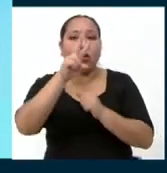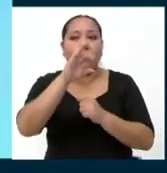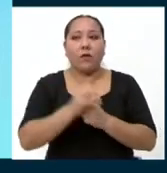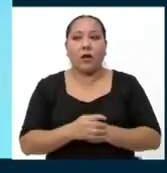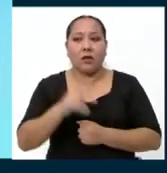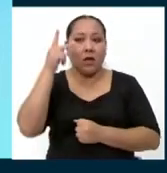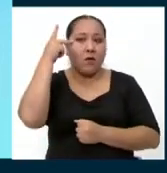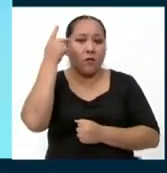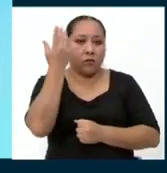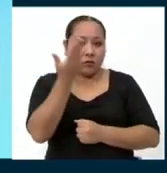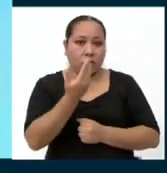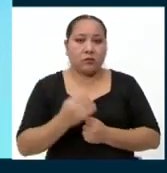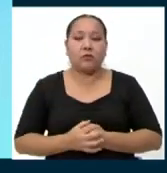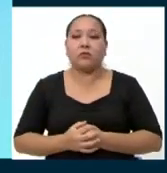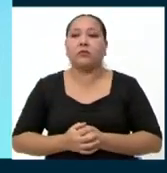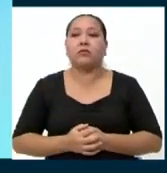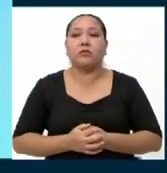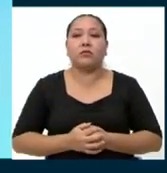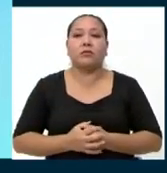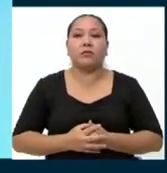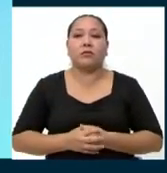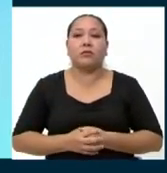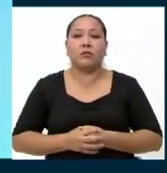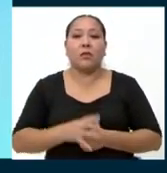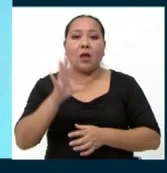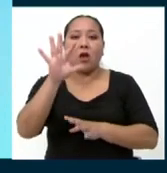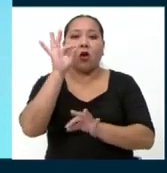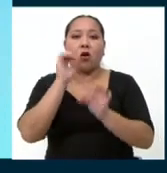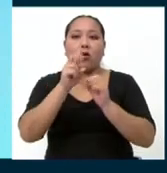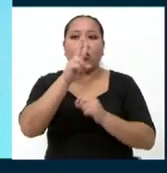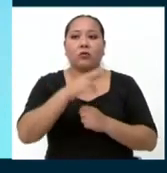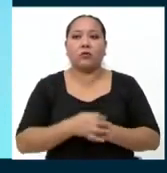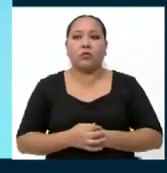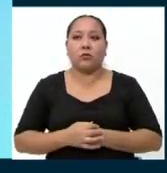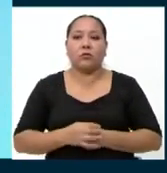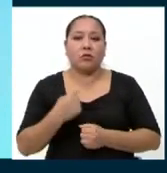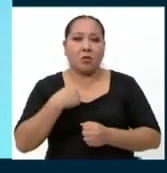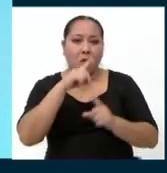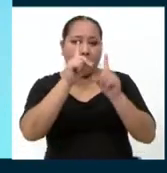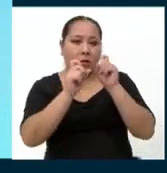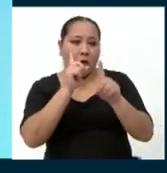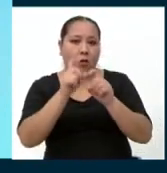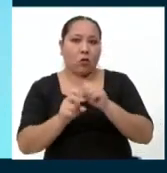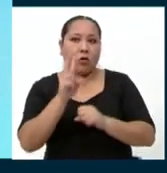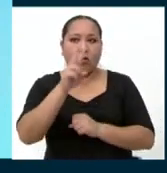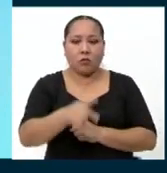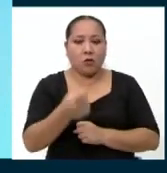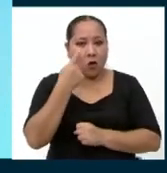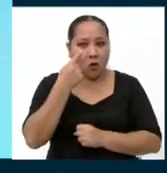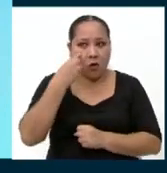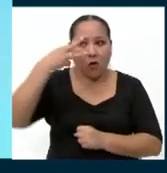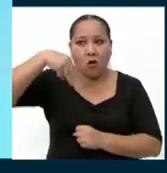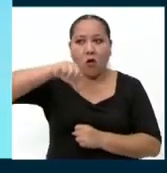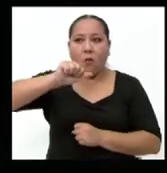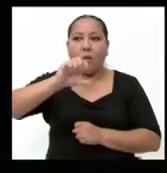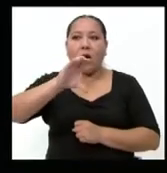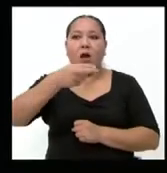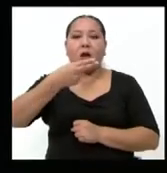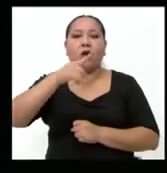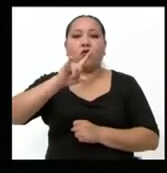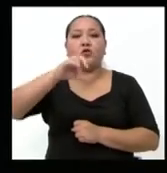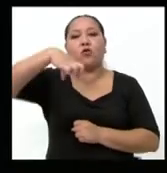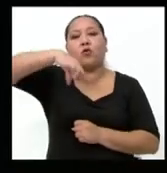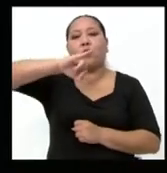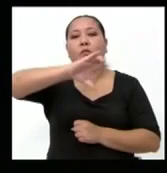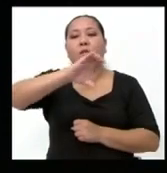escoja, por favor, una de las dos preguntas. Me voy a ir con la pregunta dos porque conozco Machu Picchu. Perfecto. Vamos con